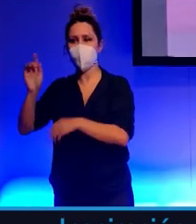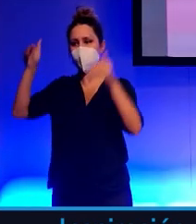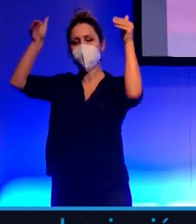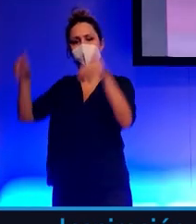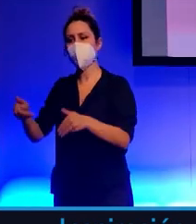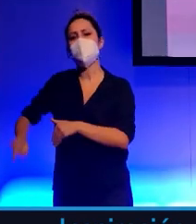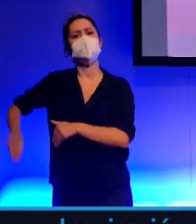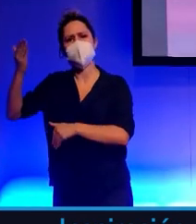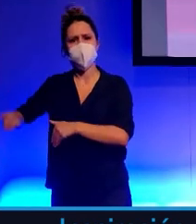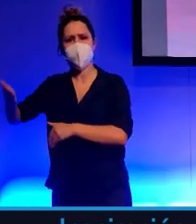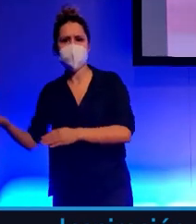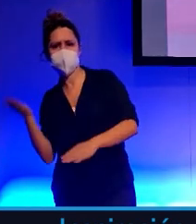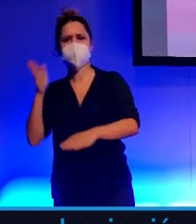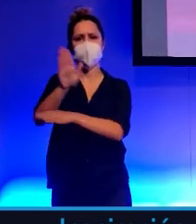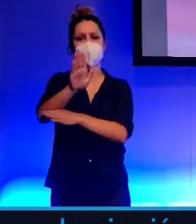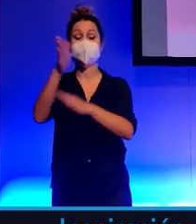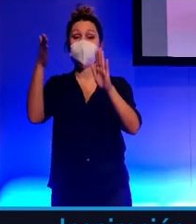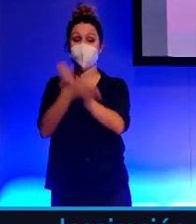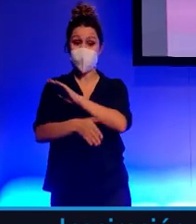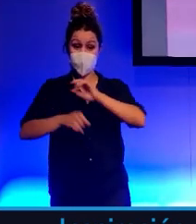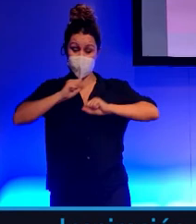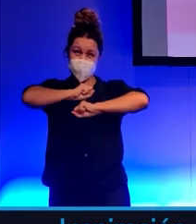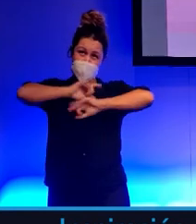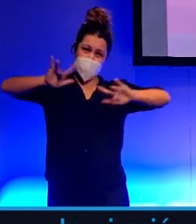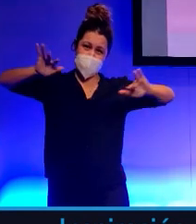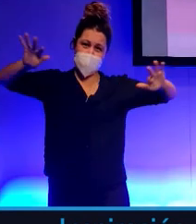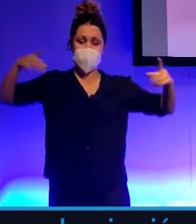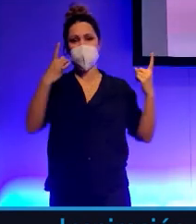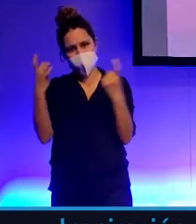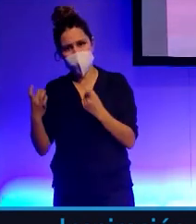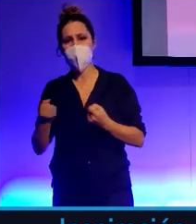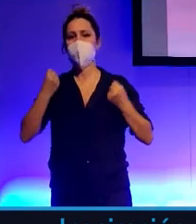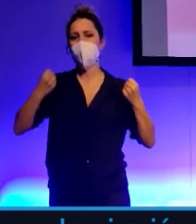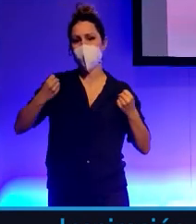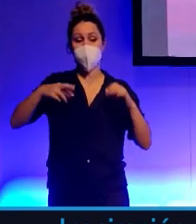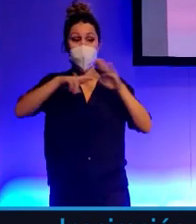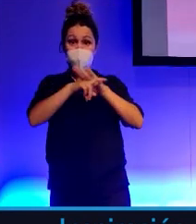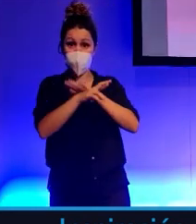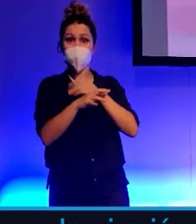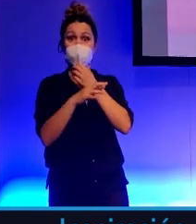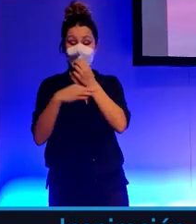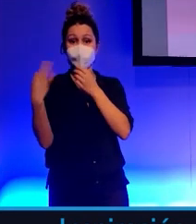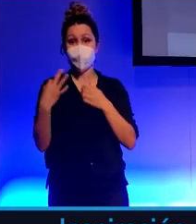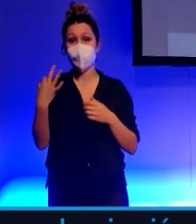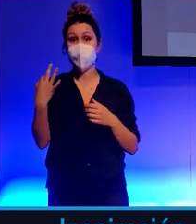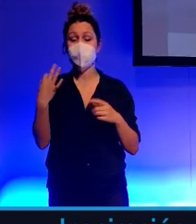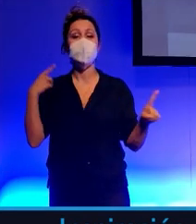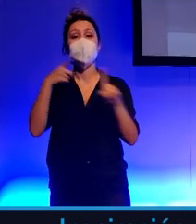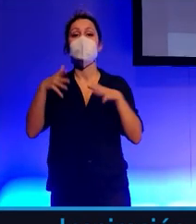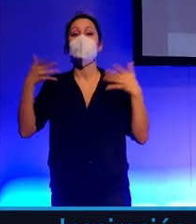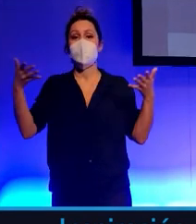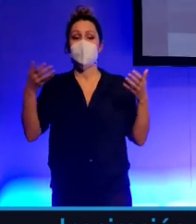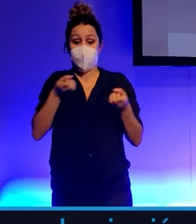no dan lo mismo, necesitamos cajas de resonancia, importantes, potentes, con recursos, con llegada, que hagan que nuestro